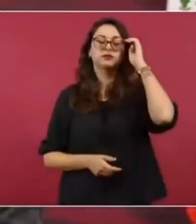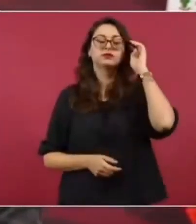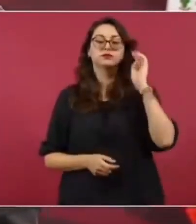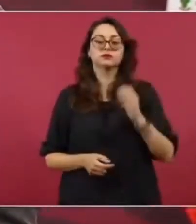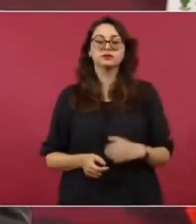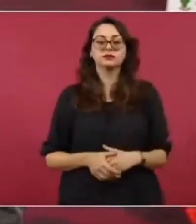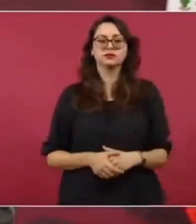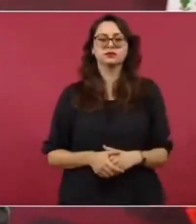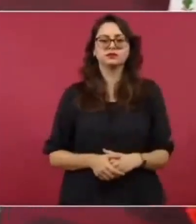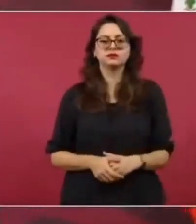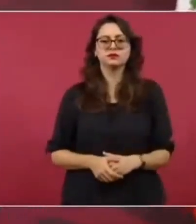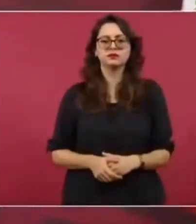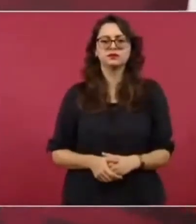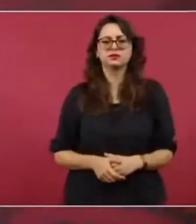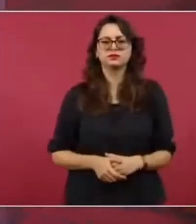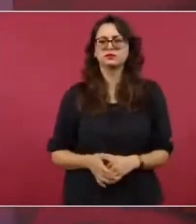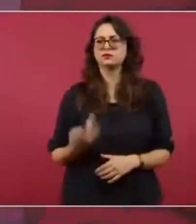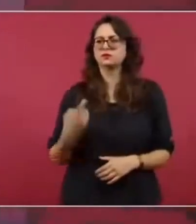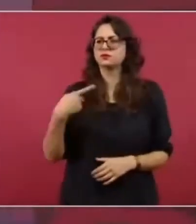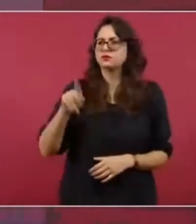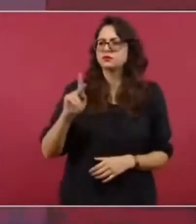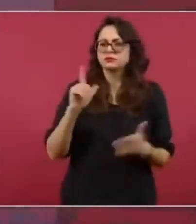¿y por qué la anularon?